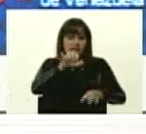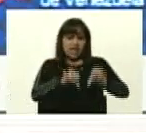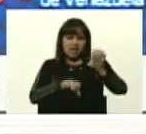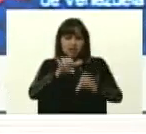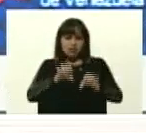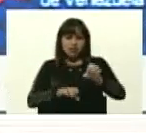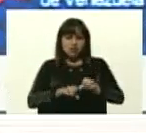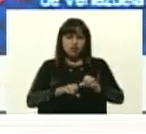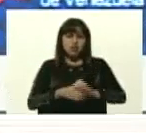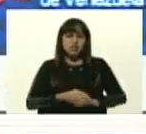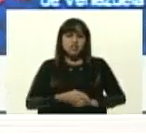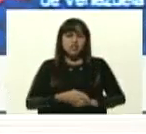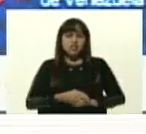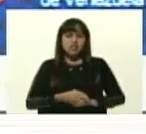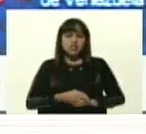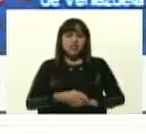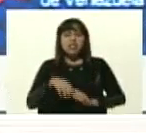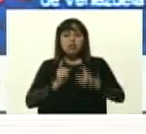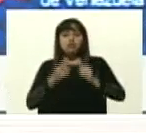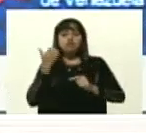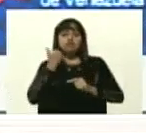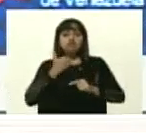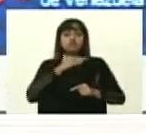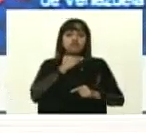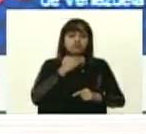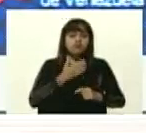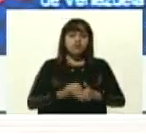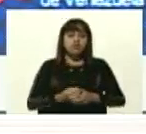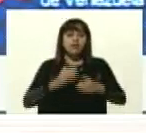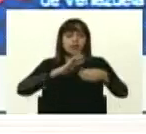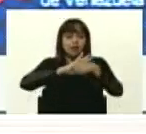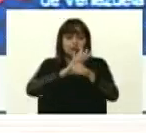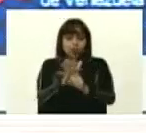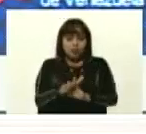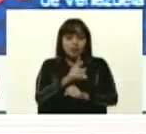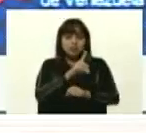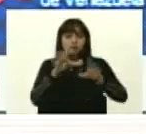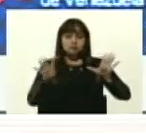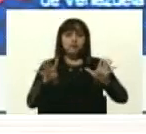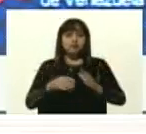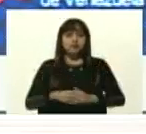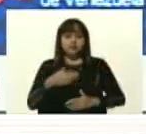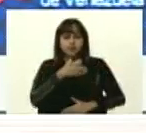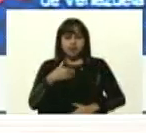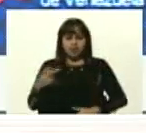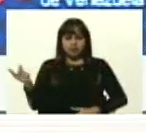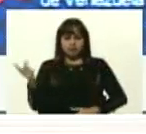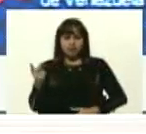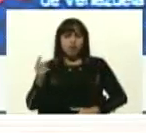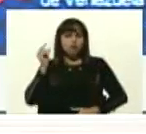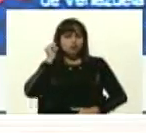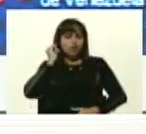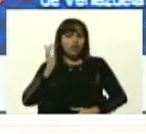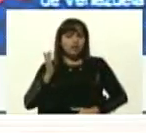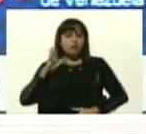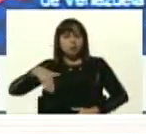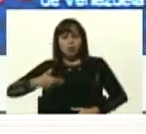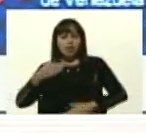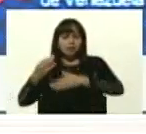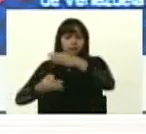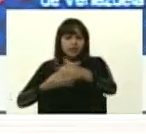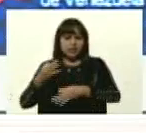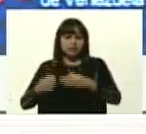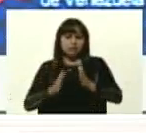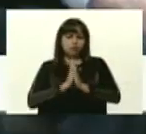serológico cuantitativo de la COVID-19. Yo quisiera que Ana nos pudiera explicar,